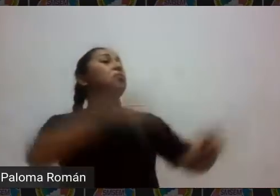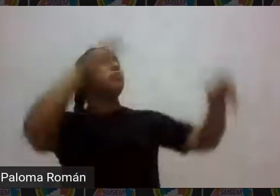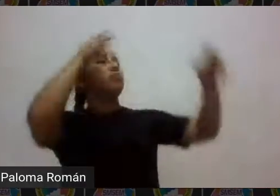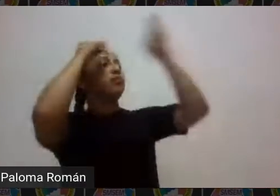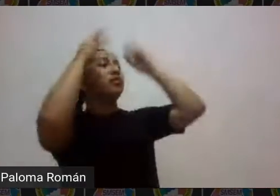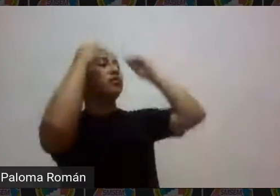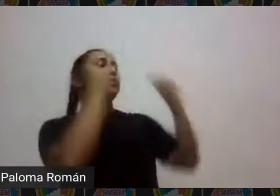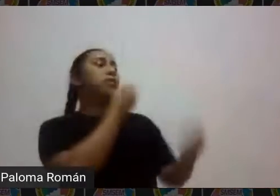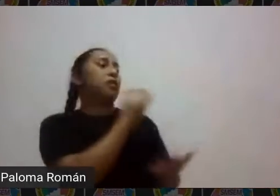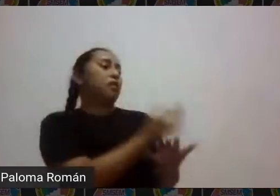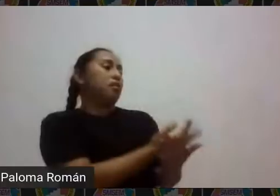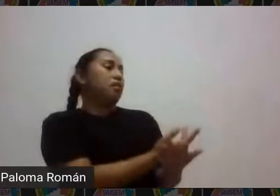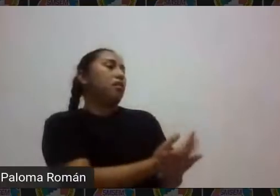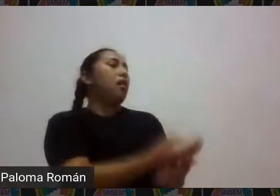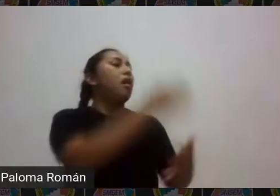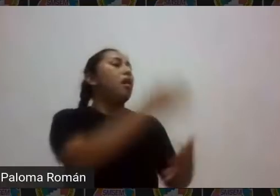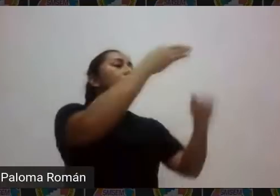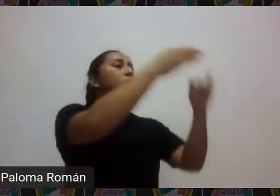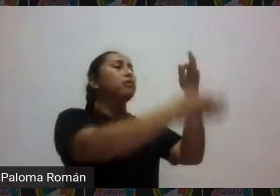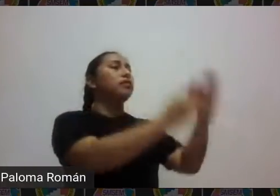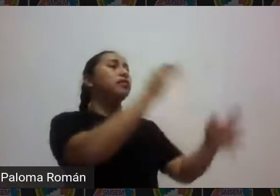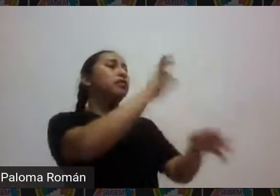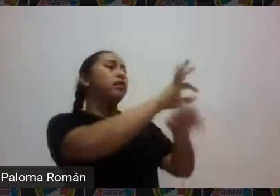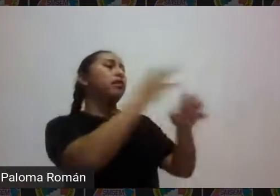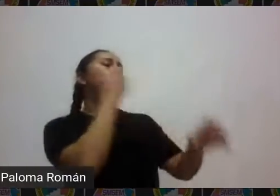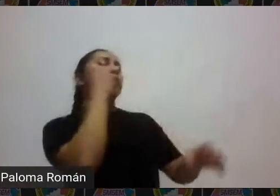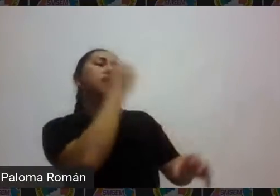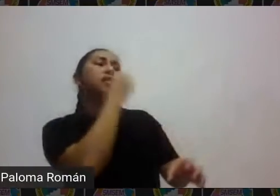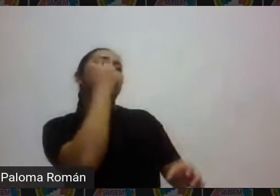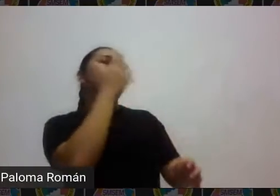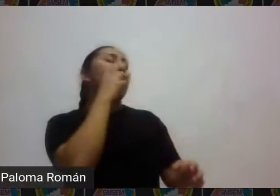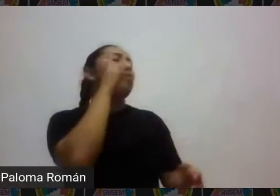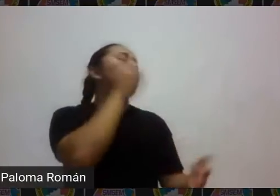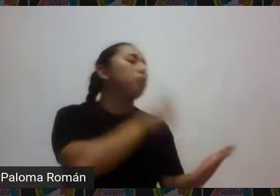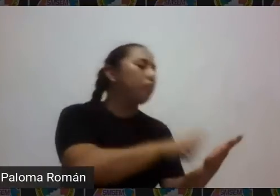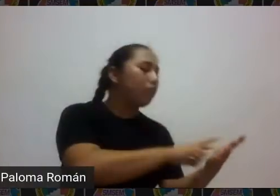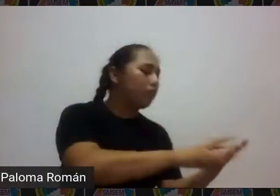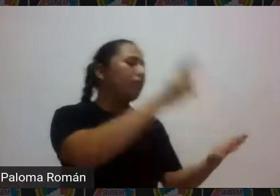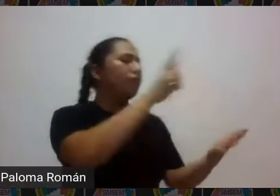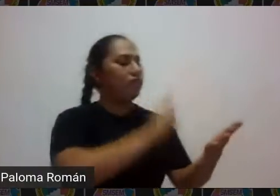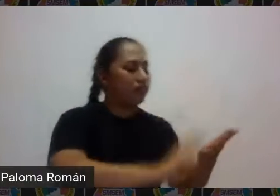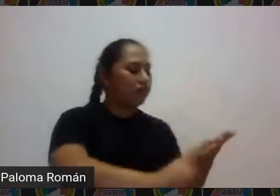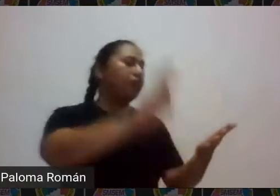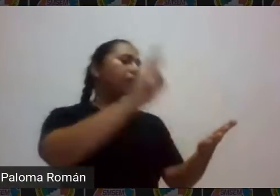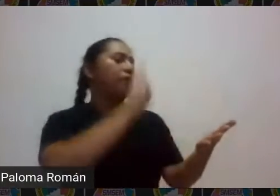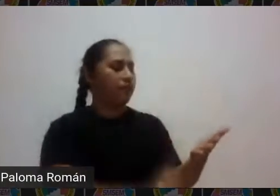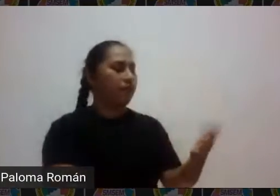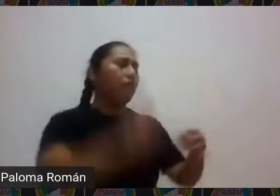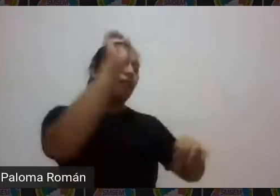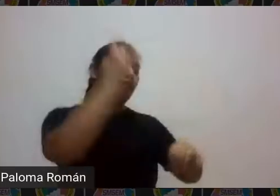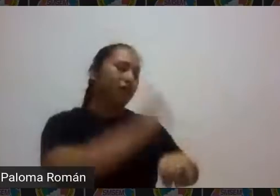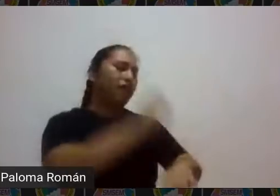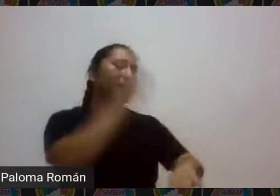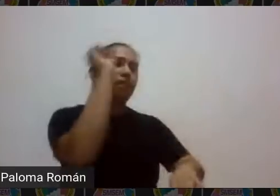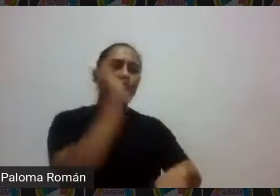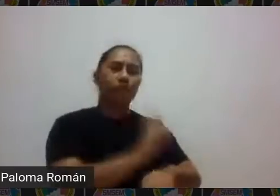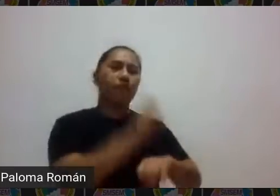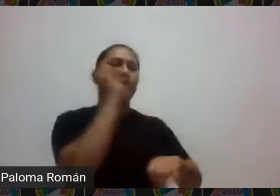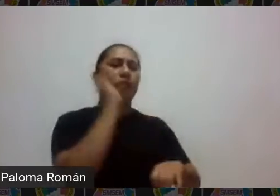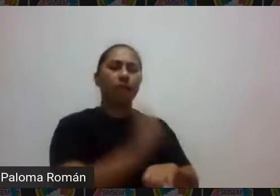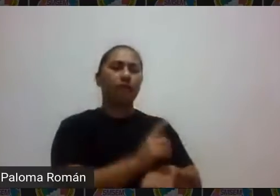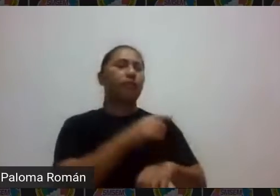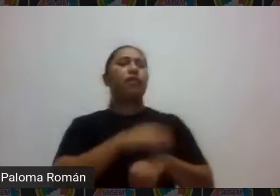esperado o al perfil de egreso que ya se aprendió yo leo y leo el diario y registro anecdótico y sólo además está bien